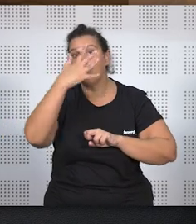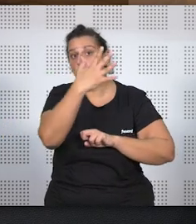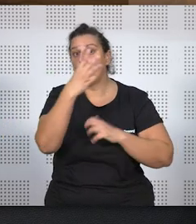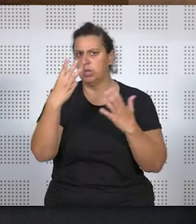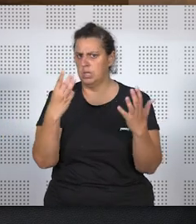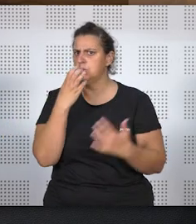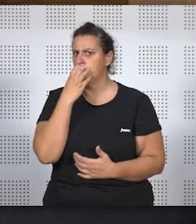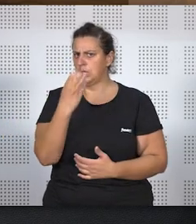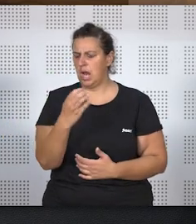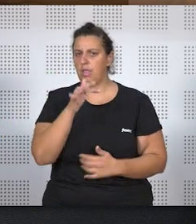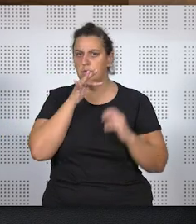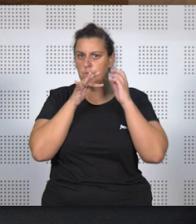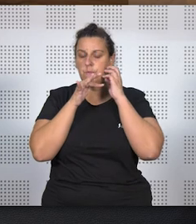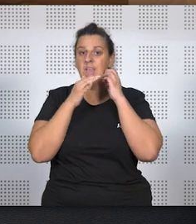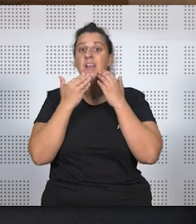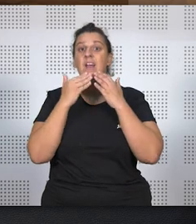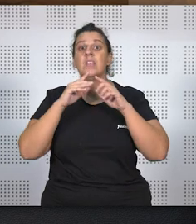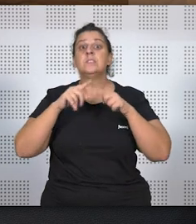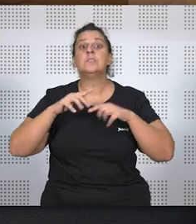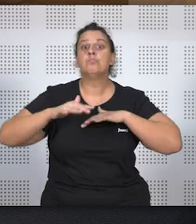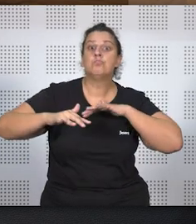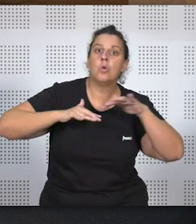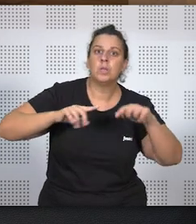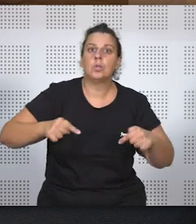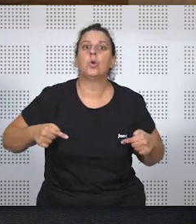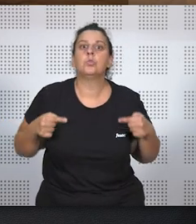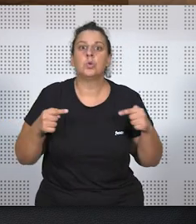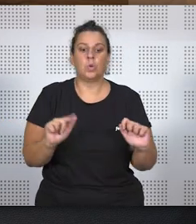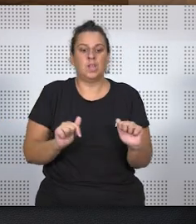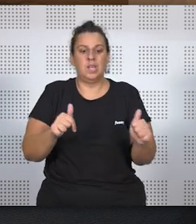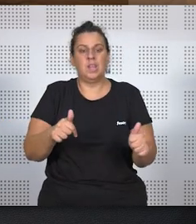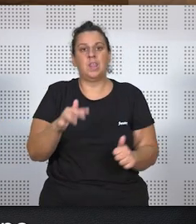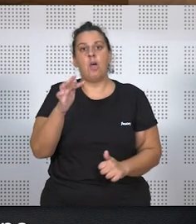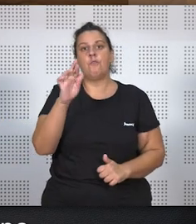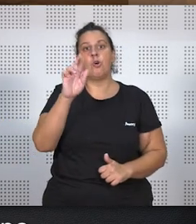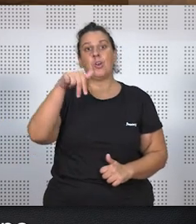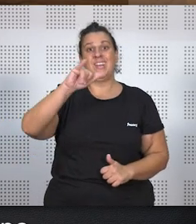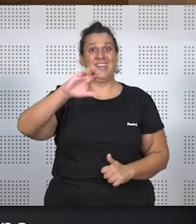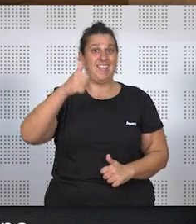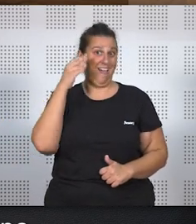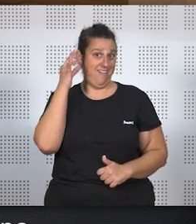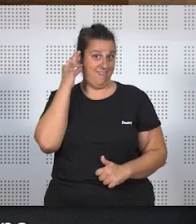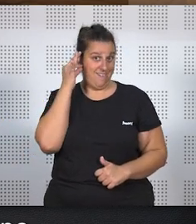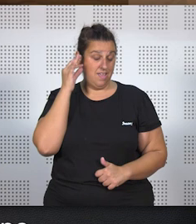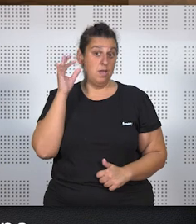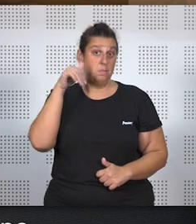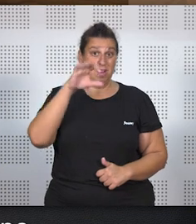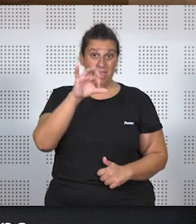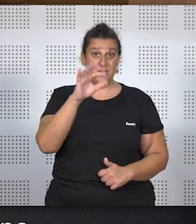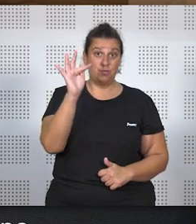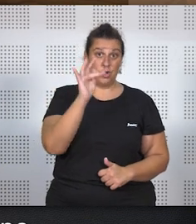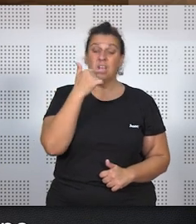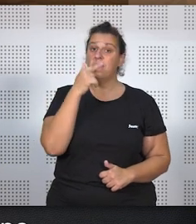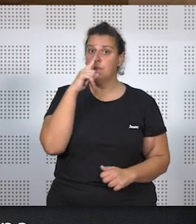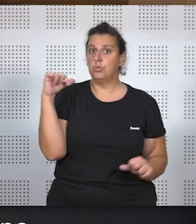tarda. Y como es consecuencia de ese movimiento que inicia Mercedes Formica, que ella de sí misma se decía que durante mucho